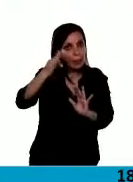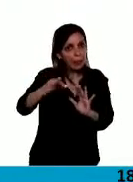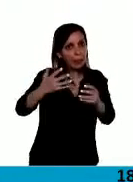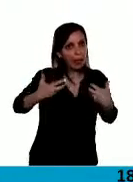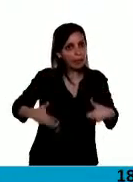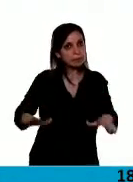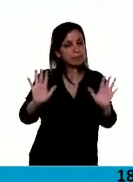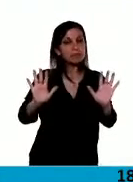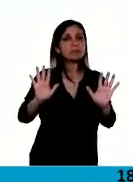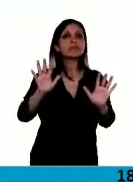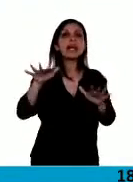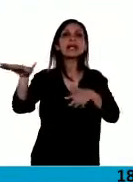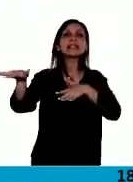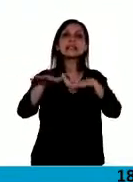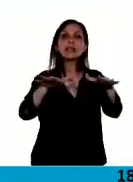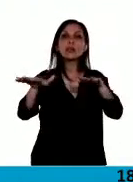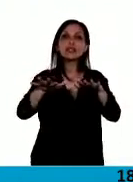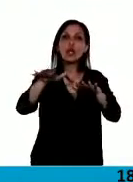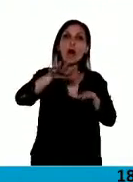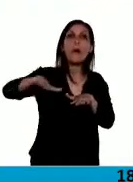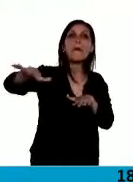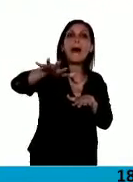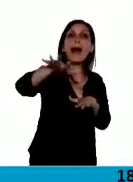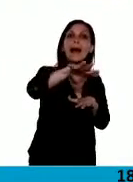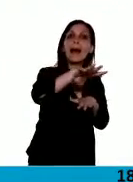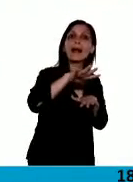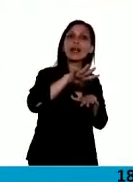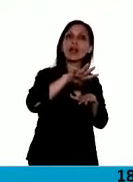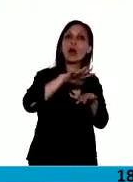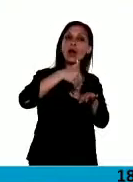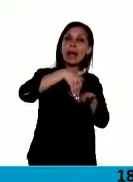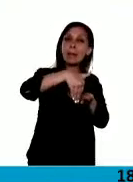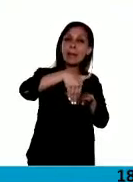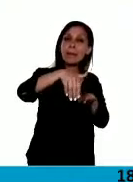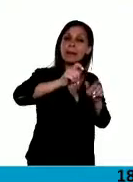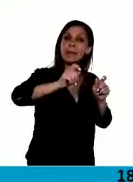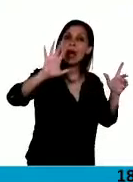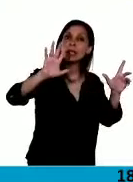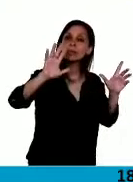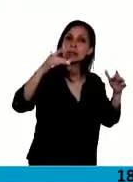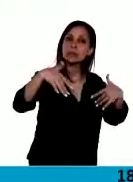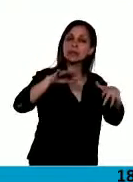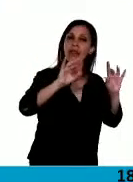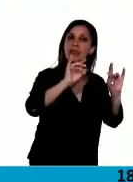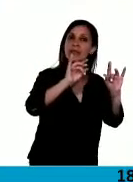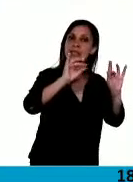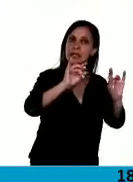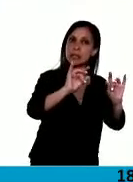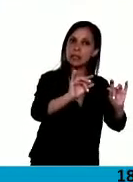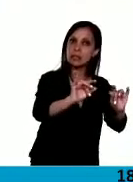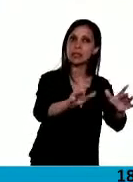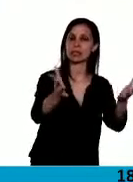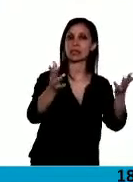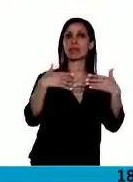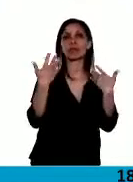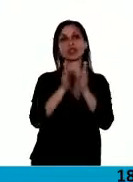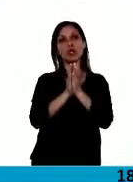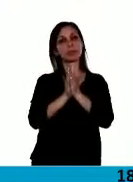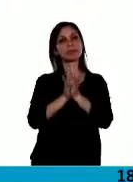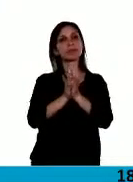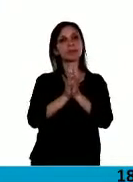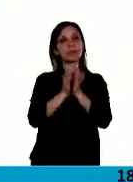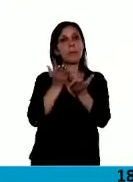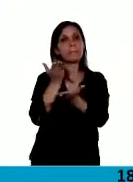acá en los barrios se pone cada vez más difícil. Por eso, pedirle también a la oposición